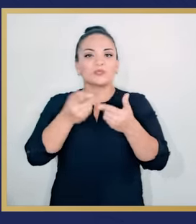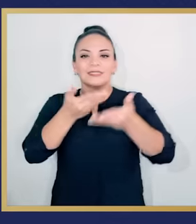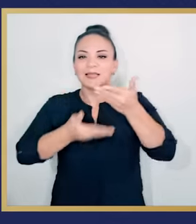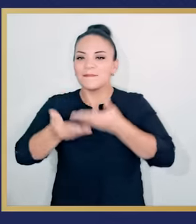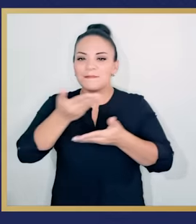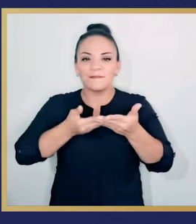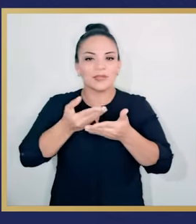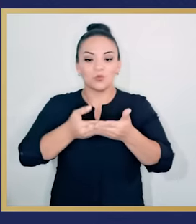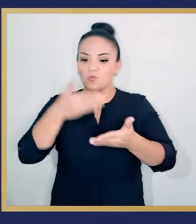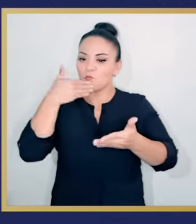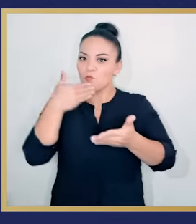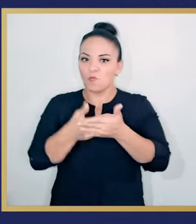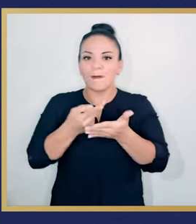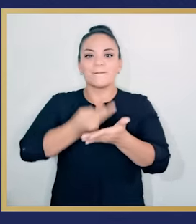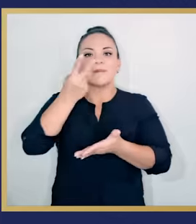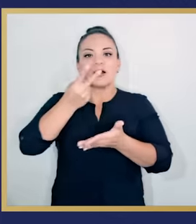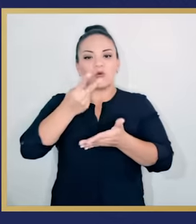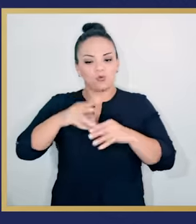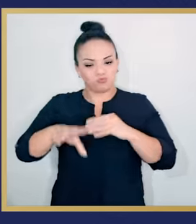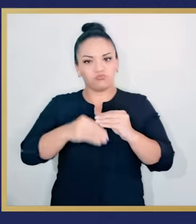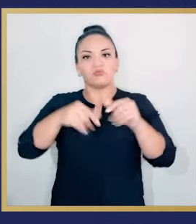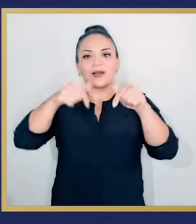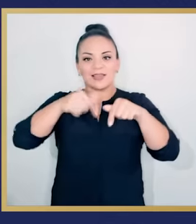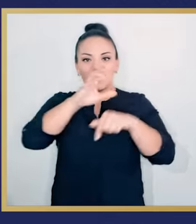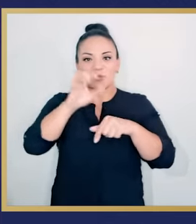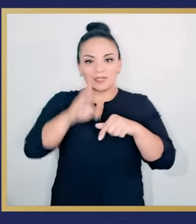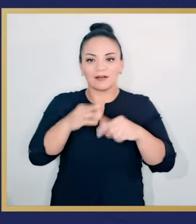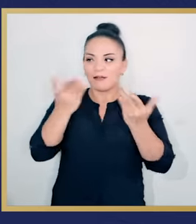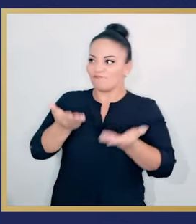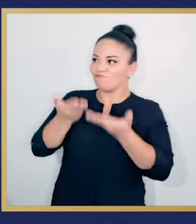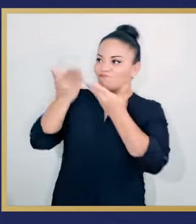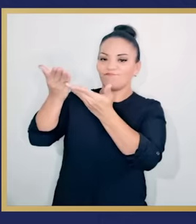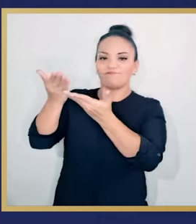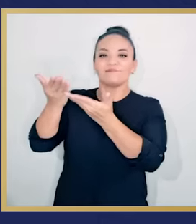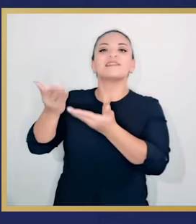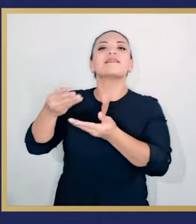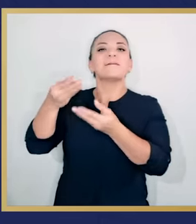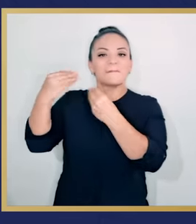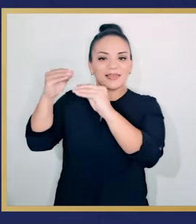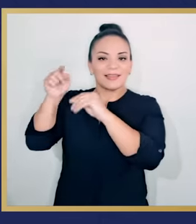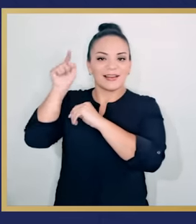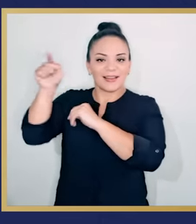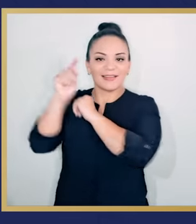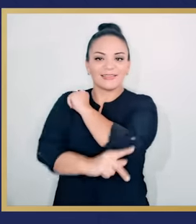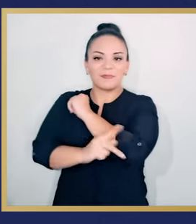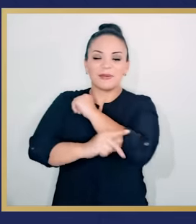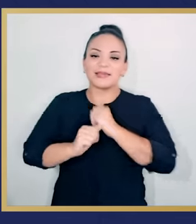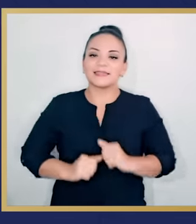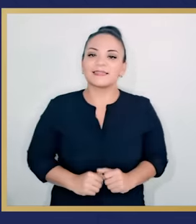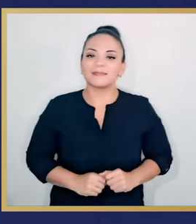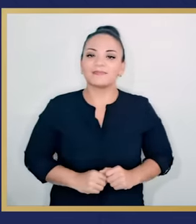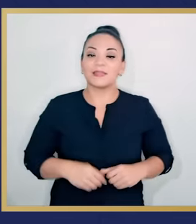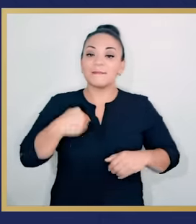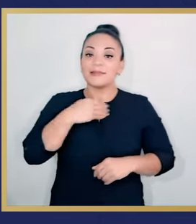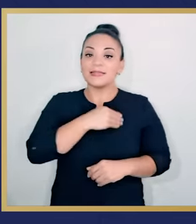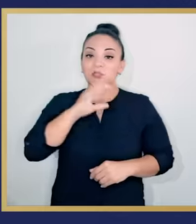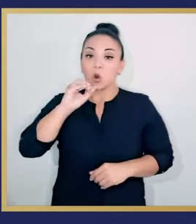mejores condiciones para todos los productos y servicios de alto valor agregado que exportaremos